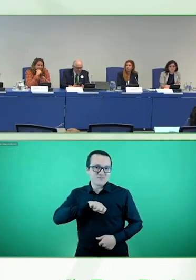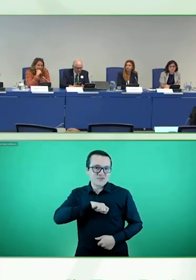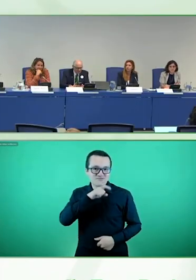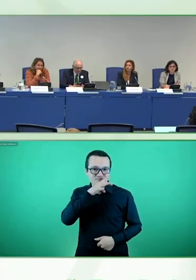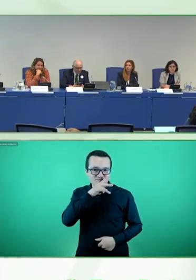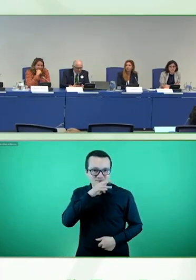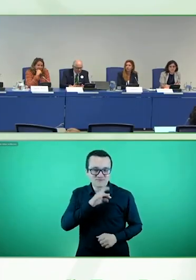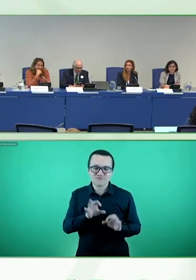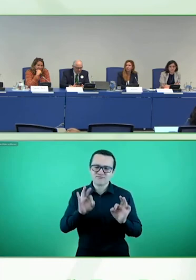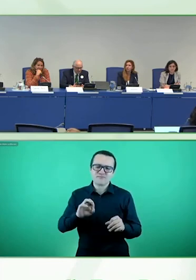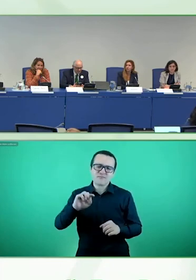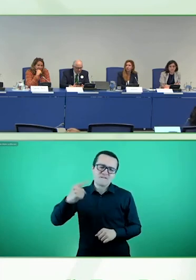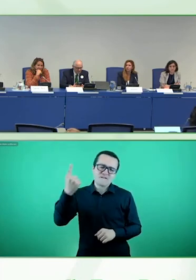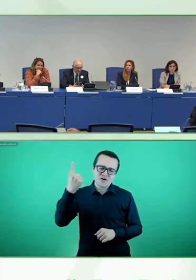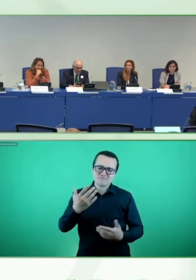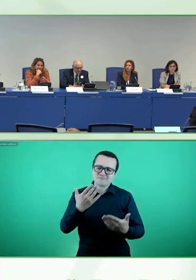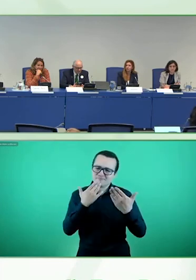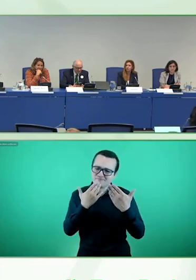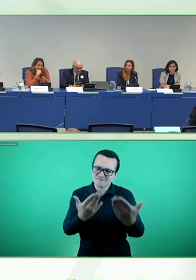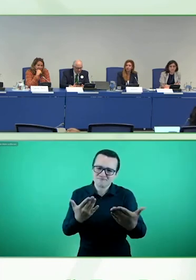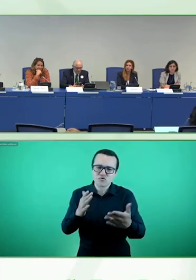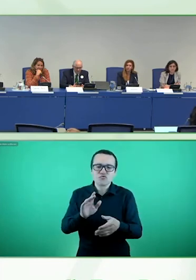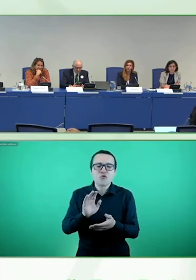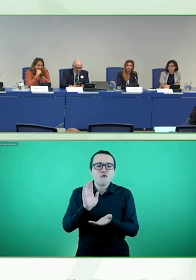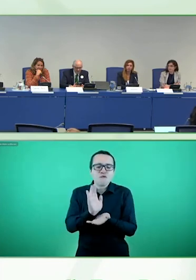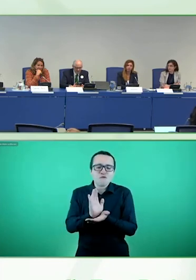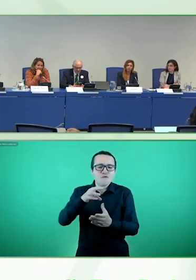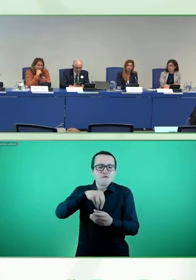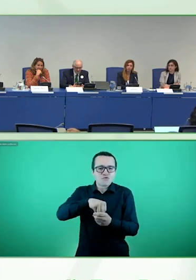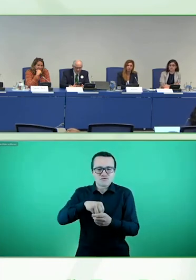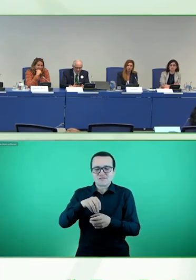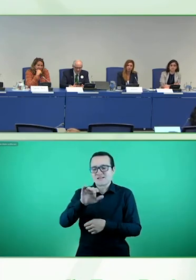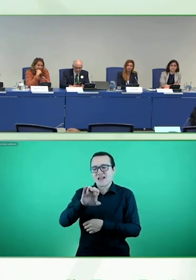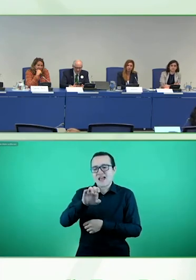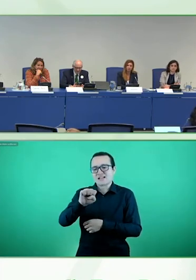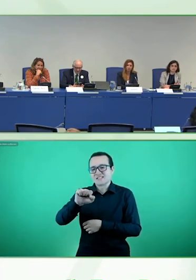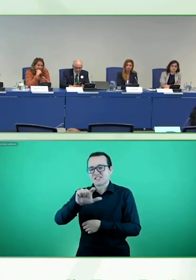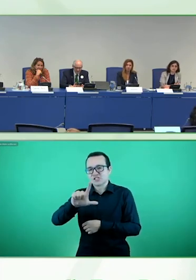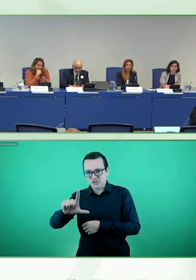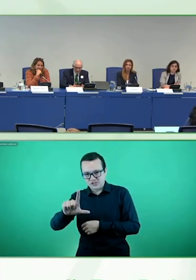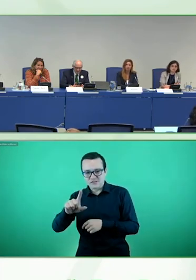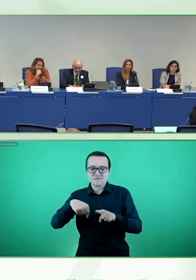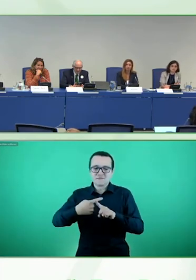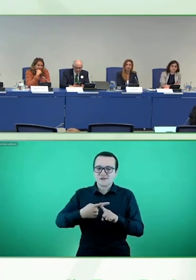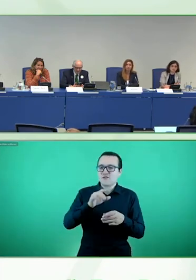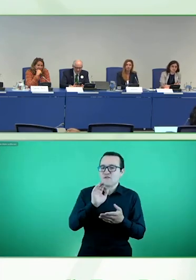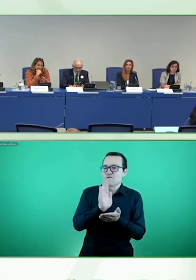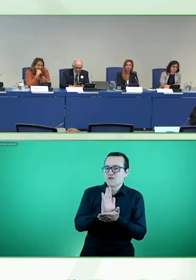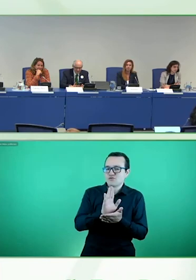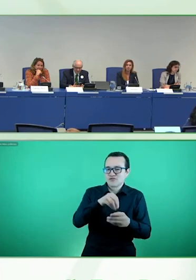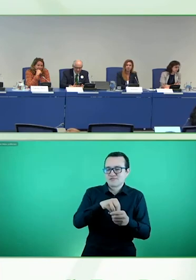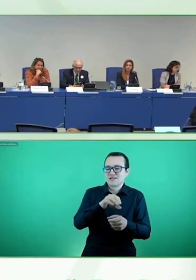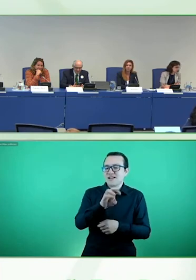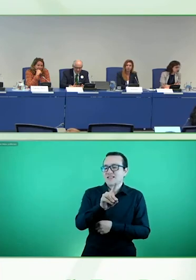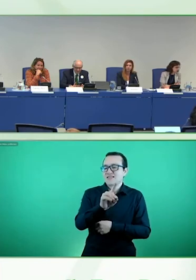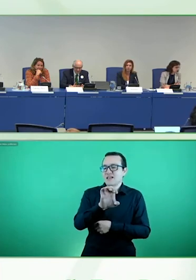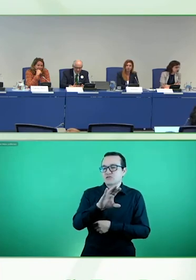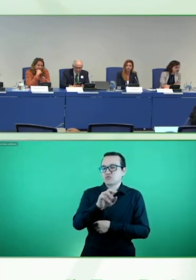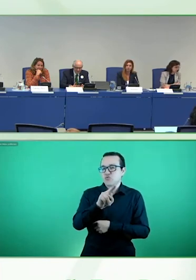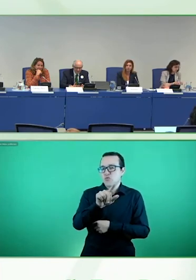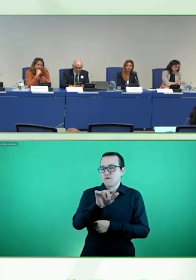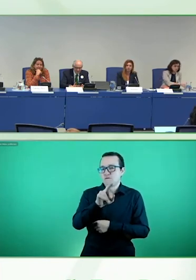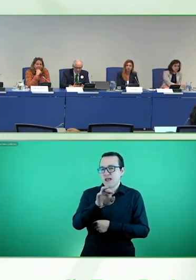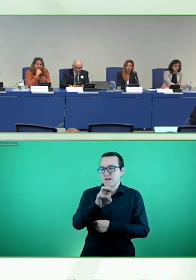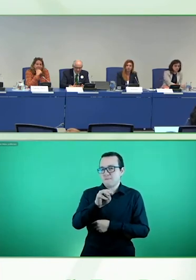y a la Fundación Descúbreme por todas las facilidades que nos han dado en la cooperación en estos ámbitos,